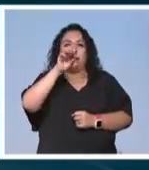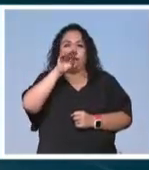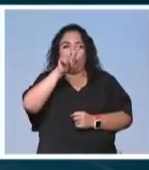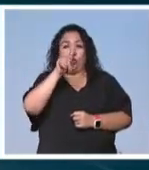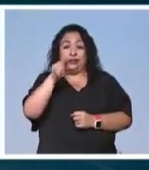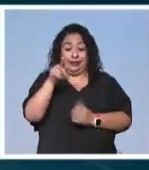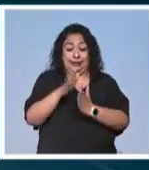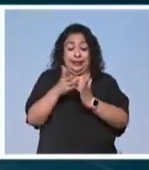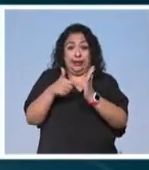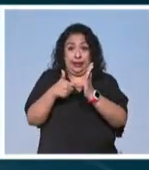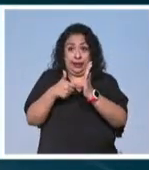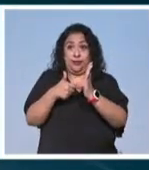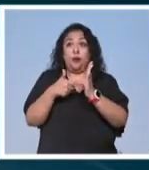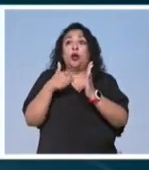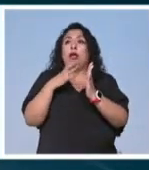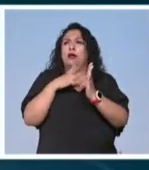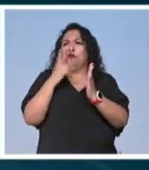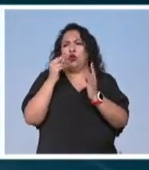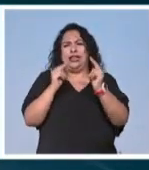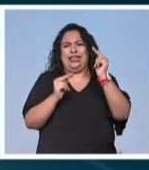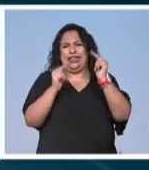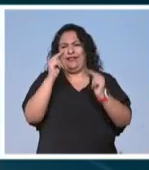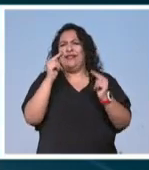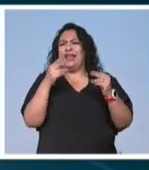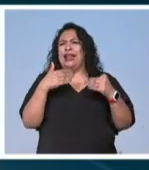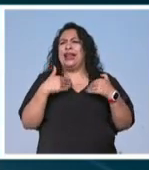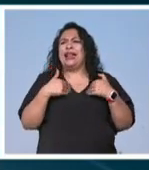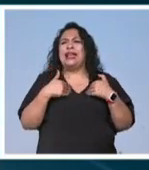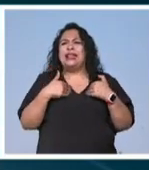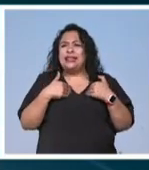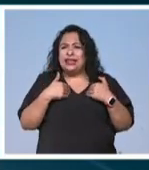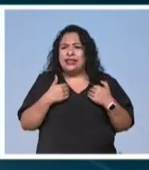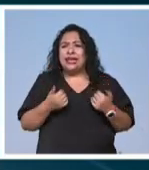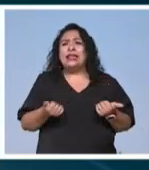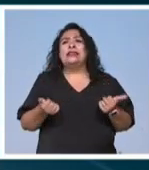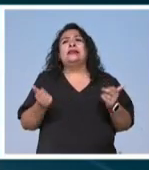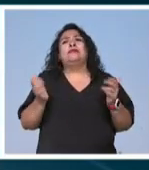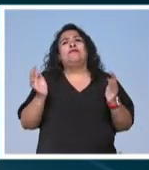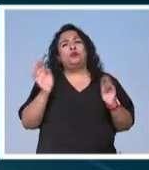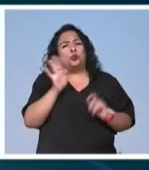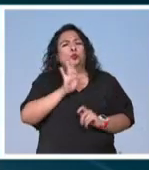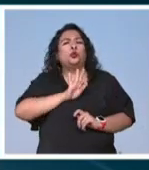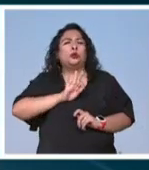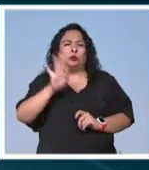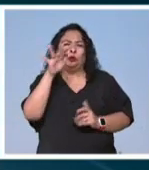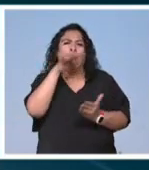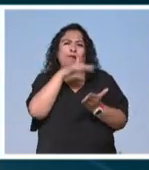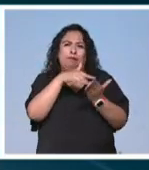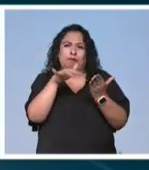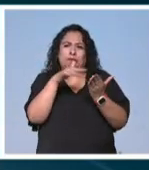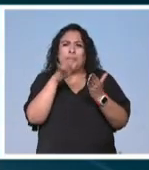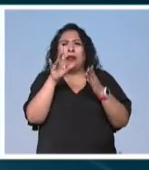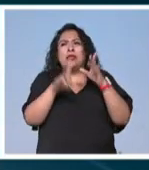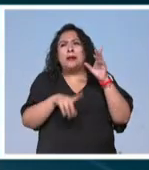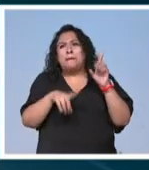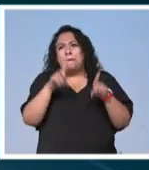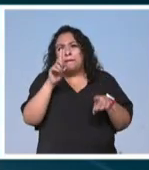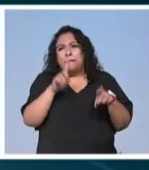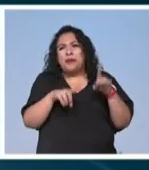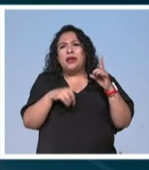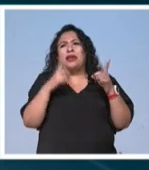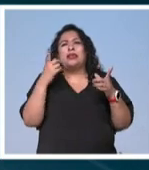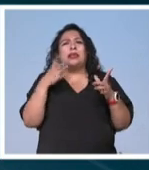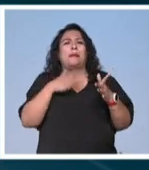un libro que tiene muchos niveles interpretativos y que se puede leer de acuerdo al